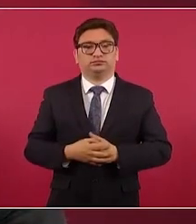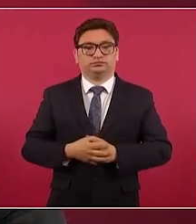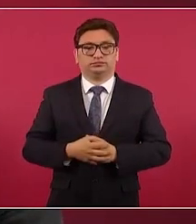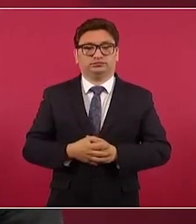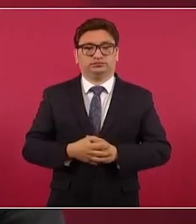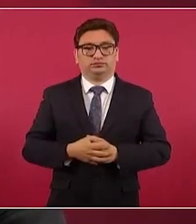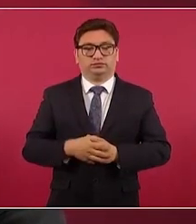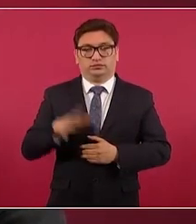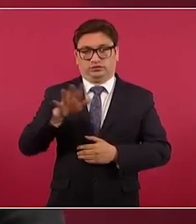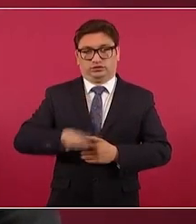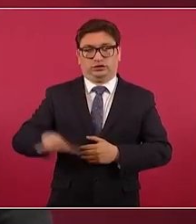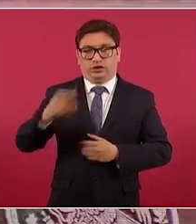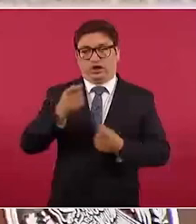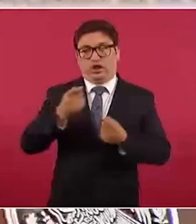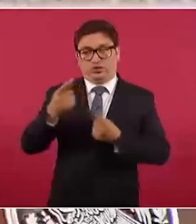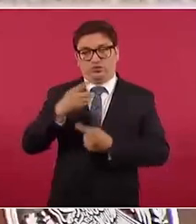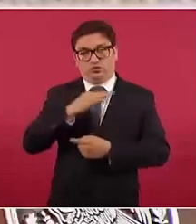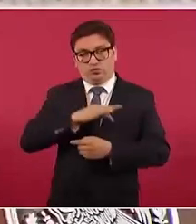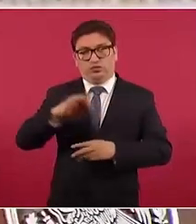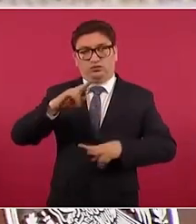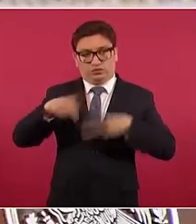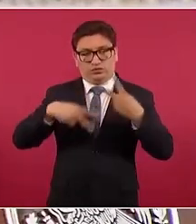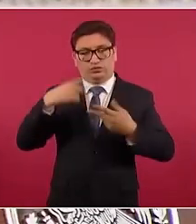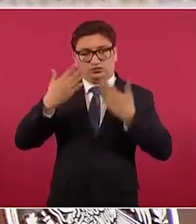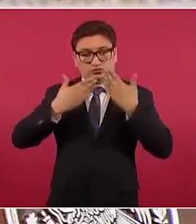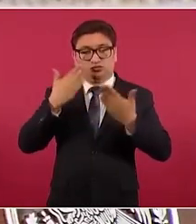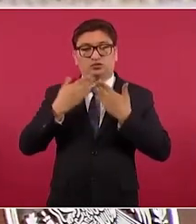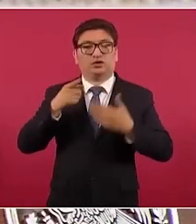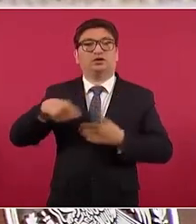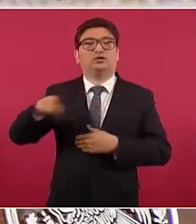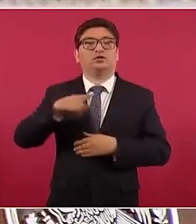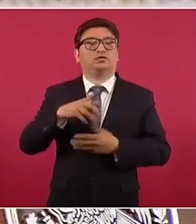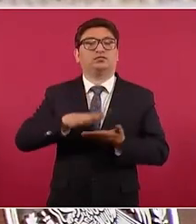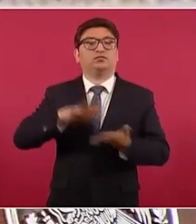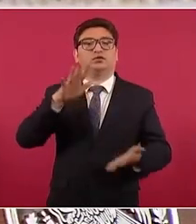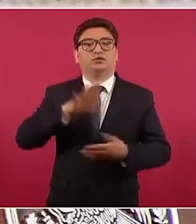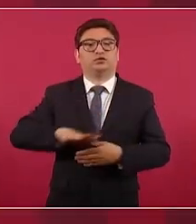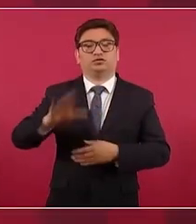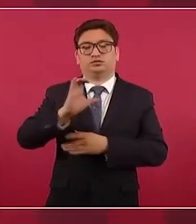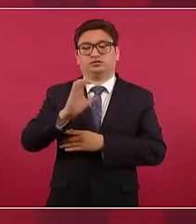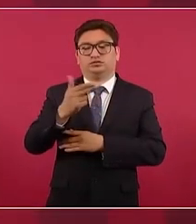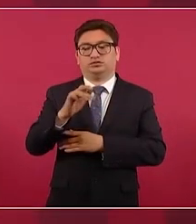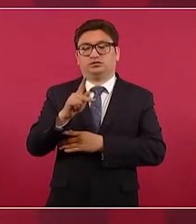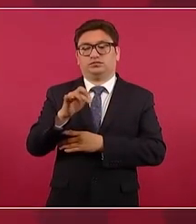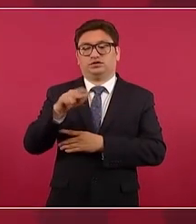los que tienen posibilidad van a Chapingo